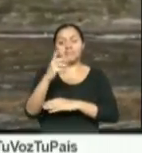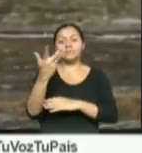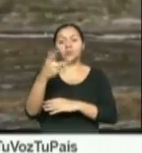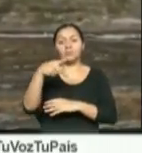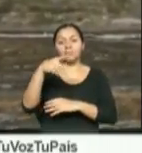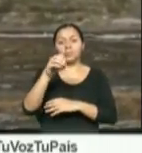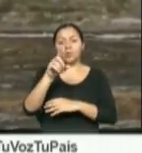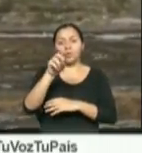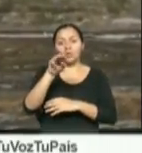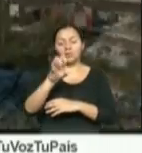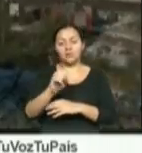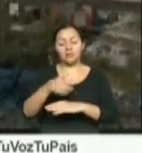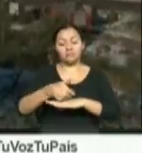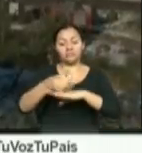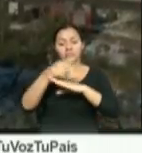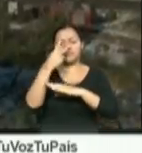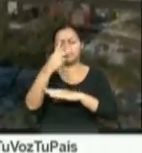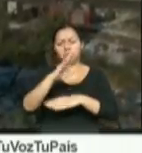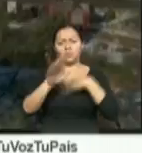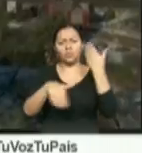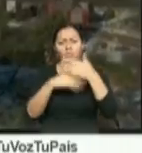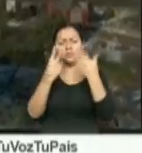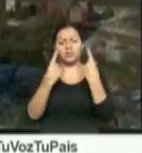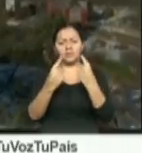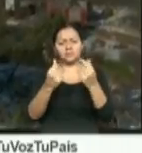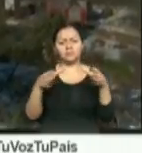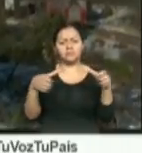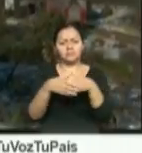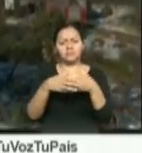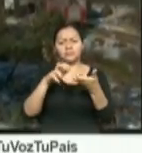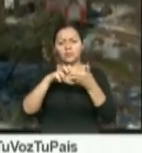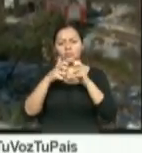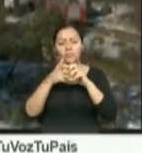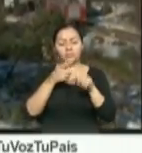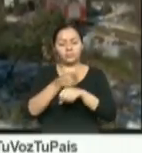ha señalado que sus tropas están listas para usar la fuerza letal.